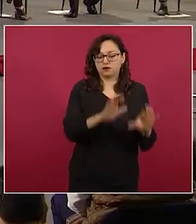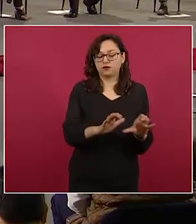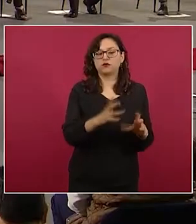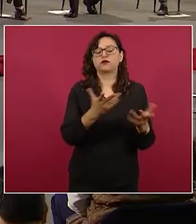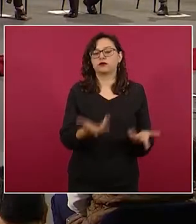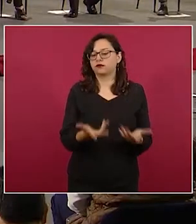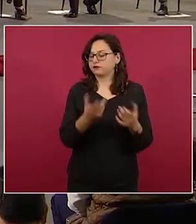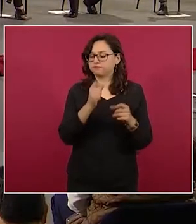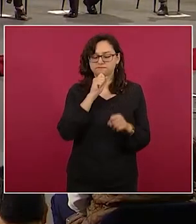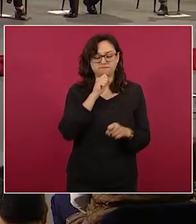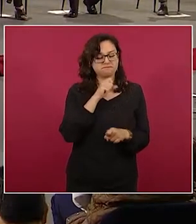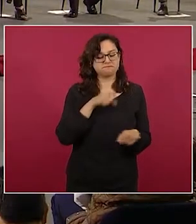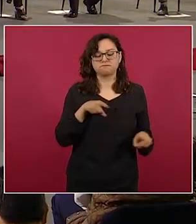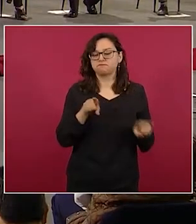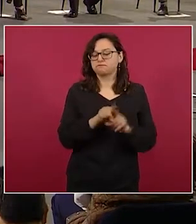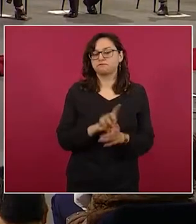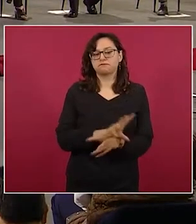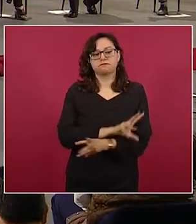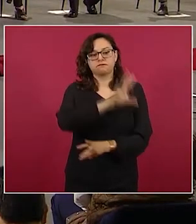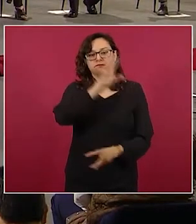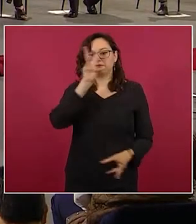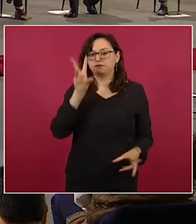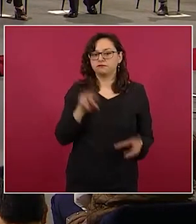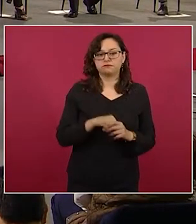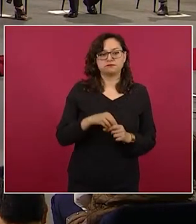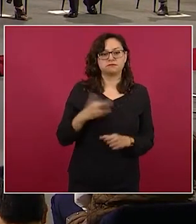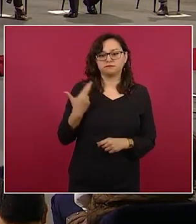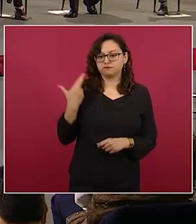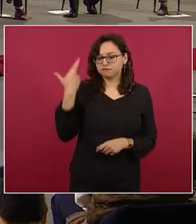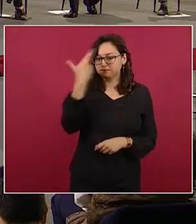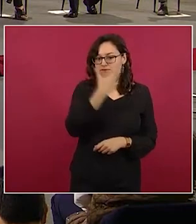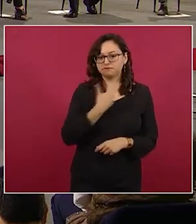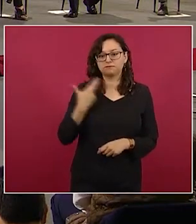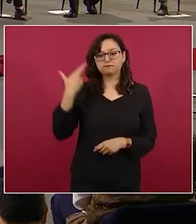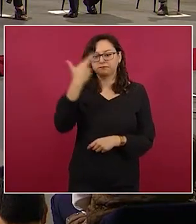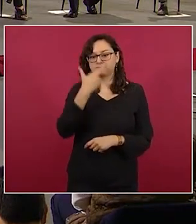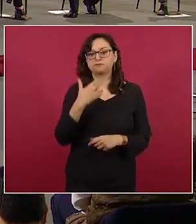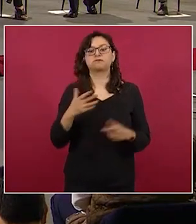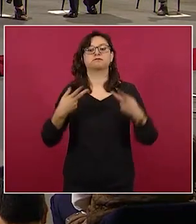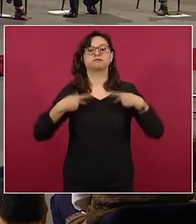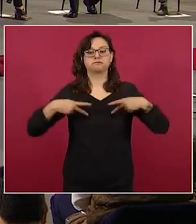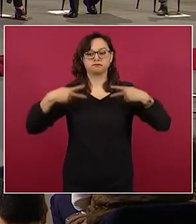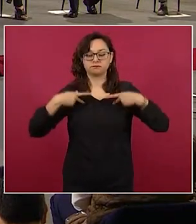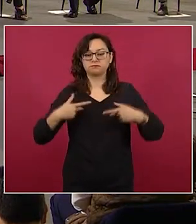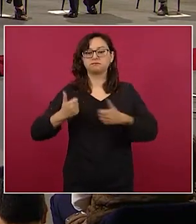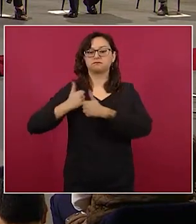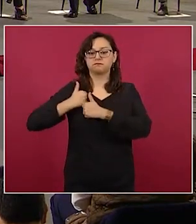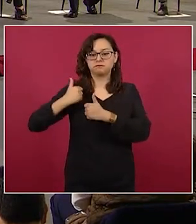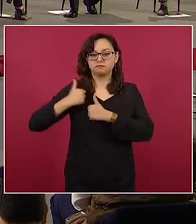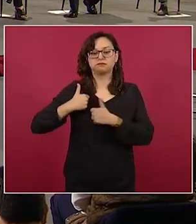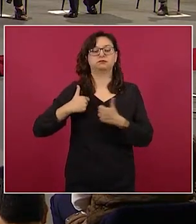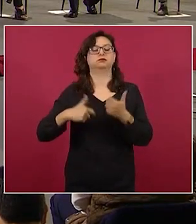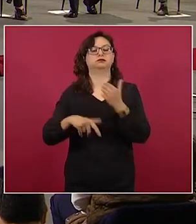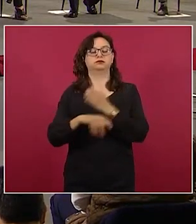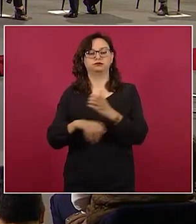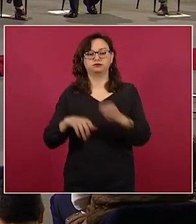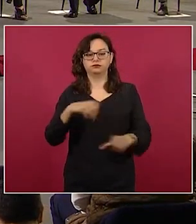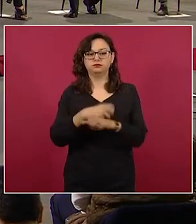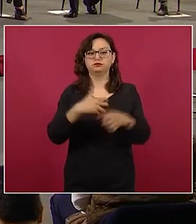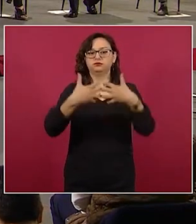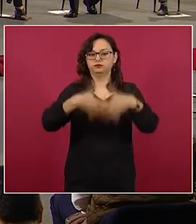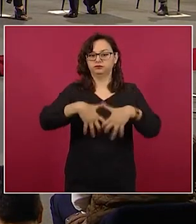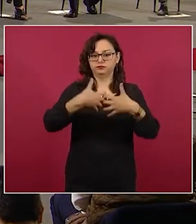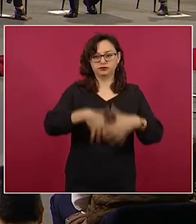topográficas, formulando estudios previos, desplegando maquinaria y tropas y en curso de formulación los convenios de colaboración.